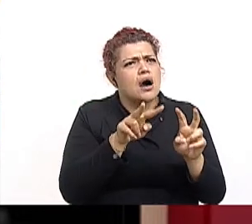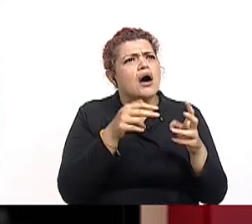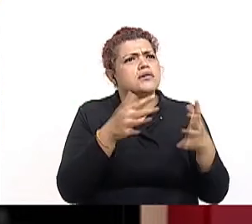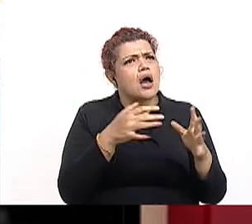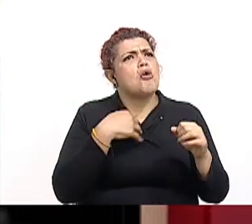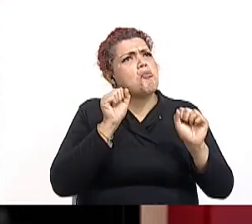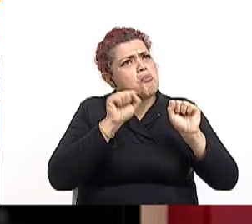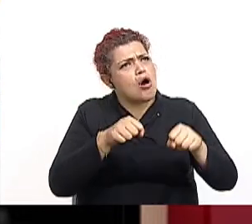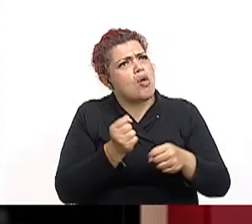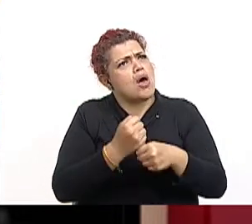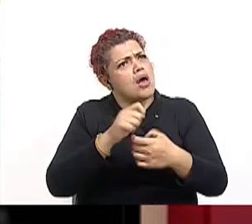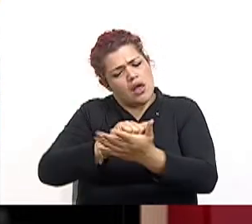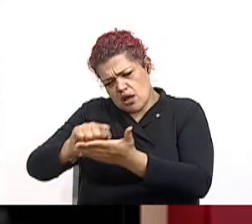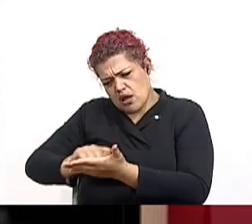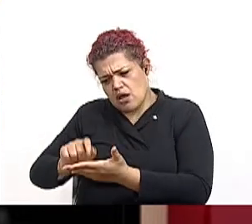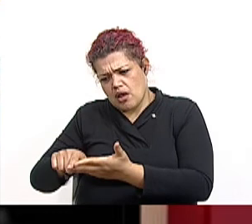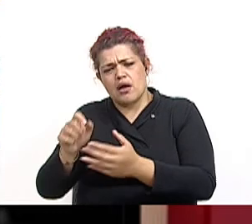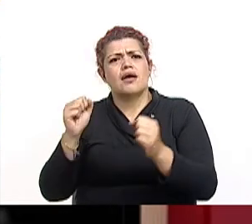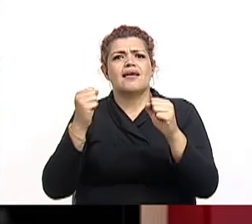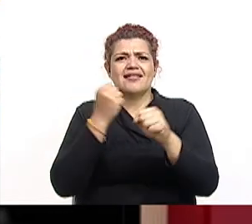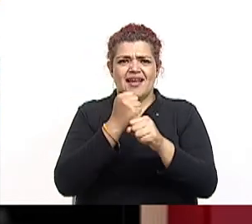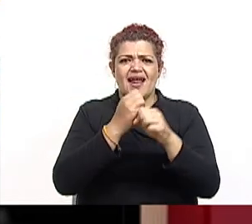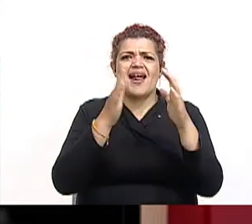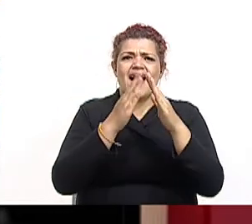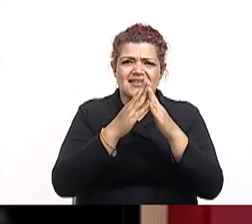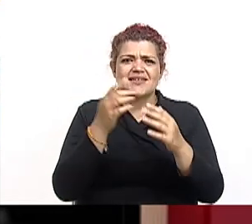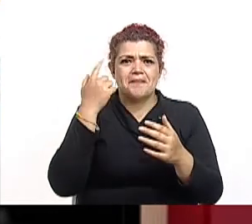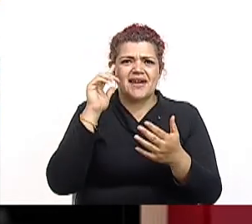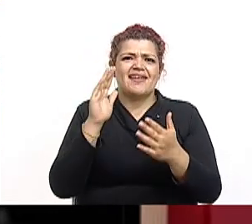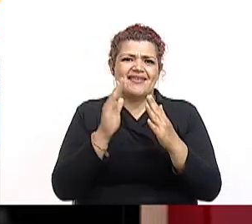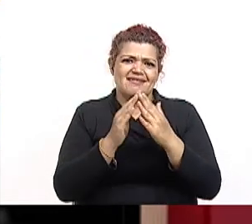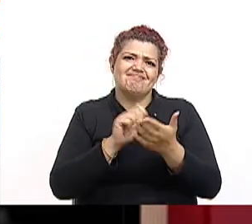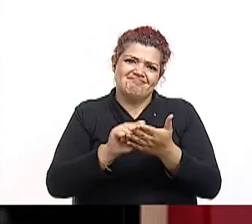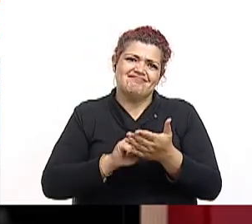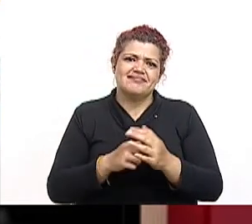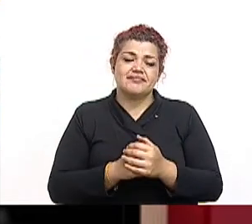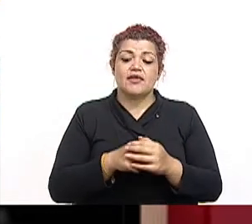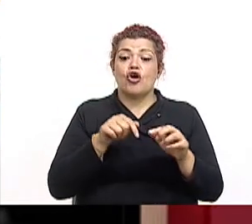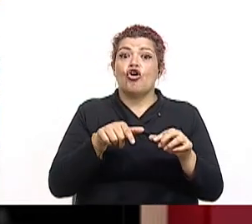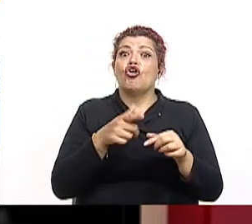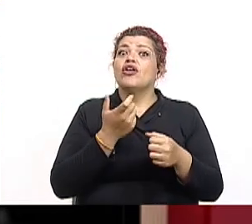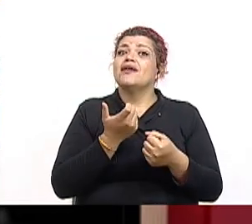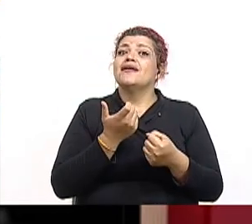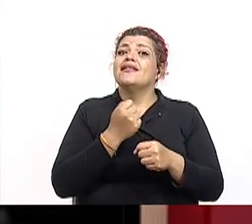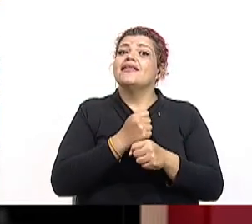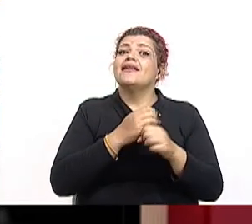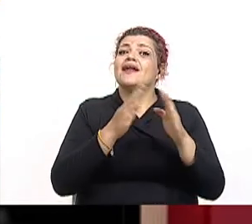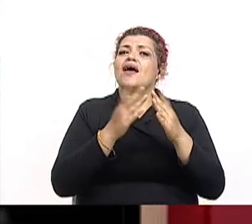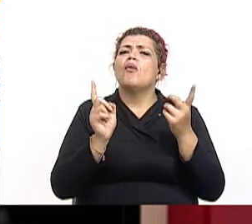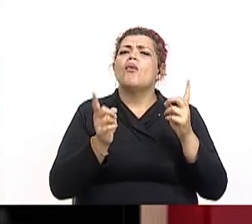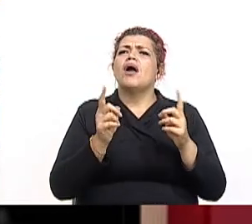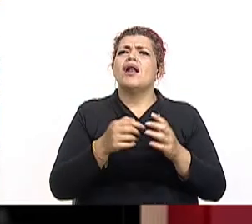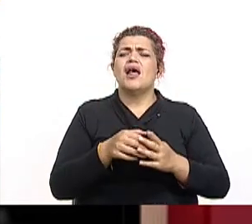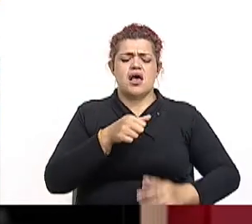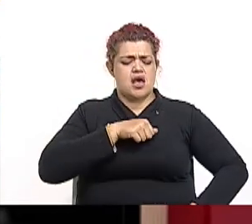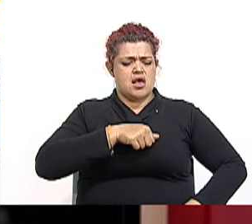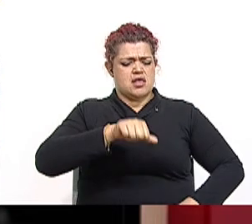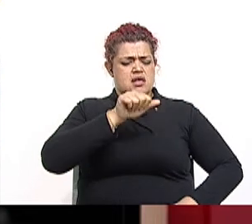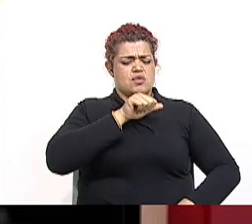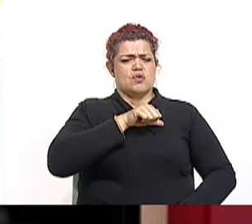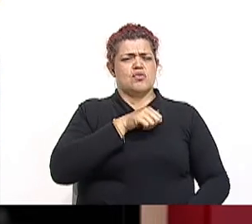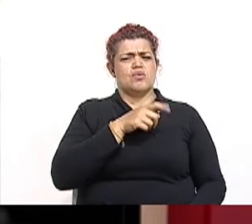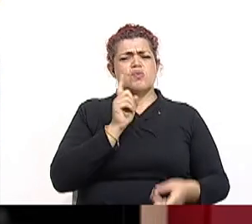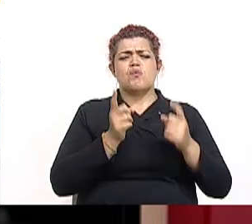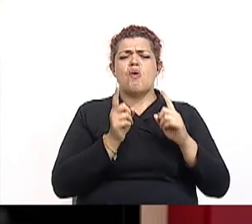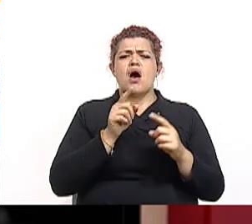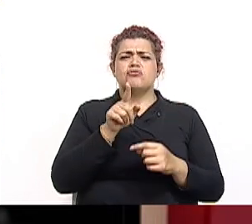de las guías de trabajo autónomo. Nuestra tarea para hoy es a cuál actitud o a cuál elemento